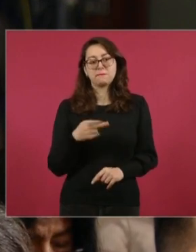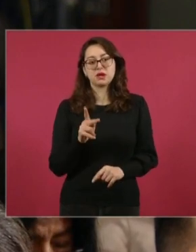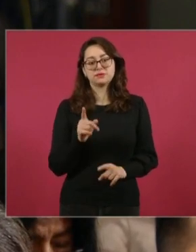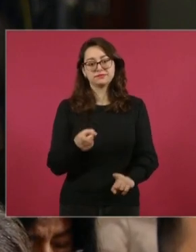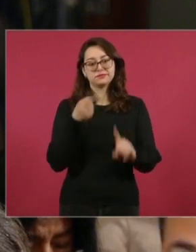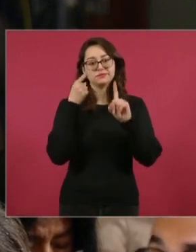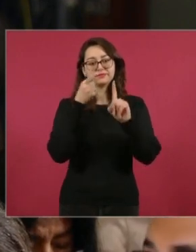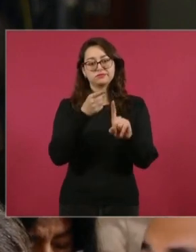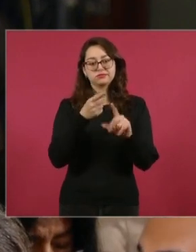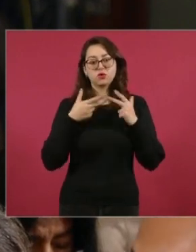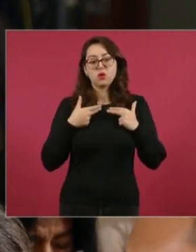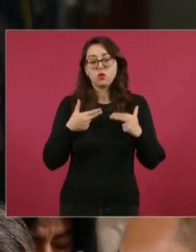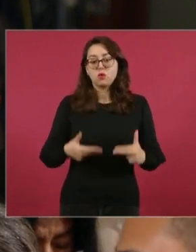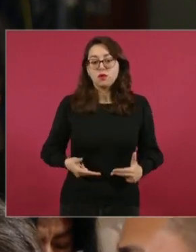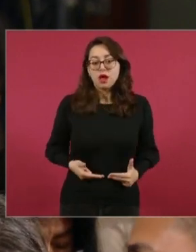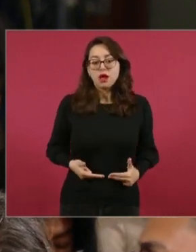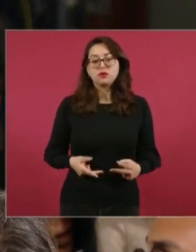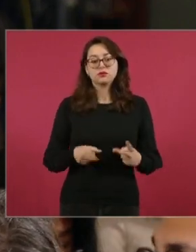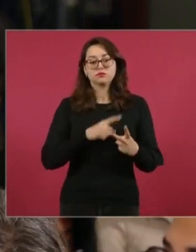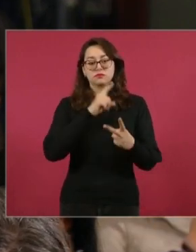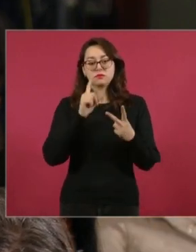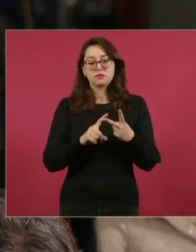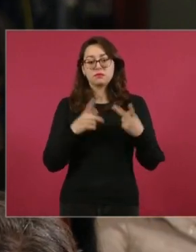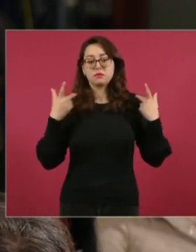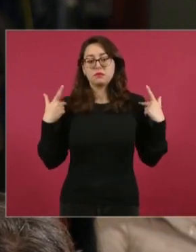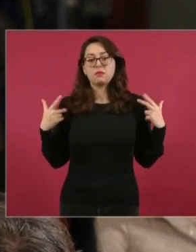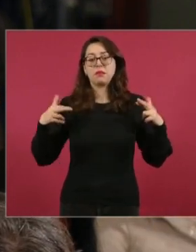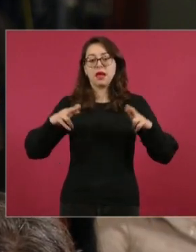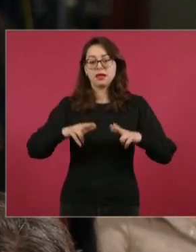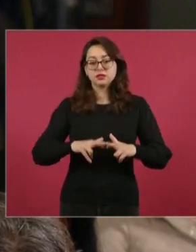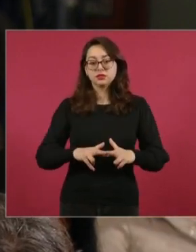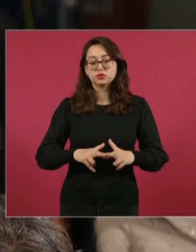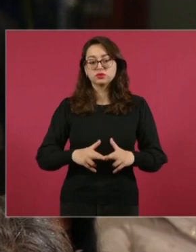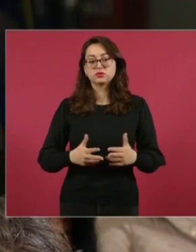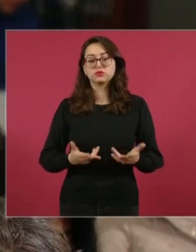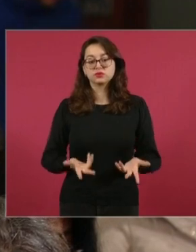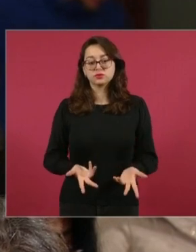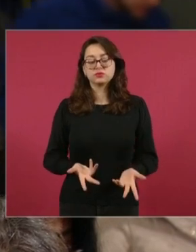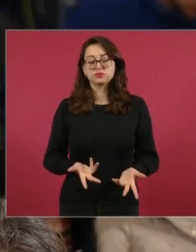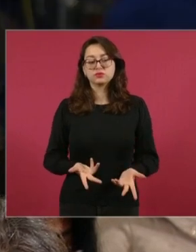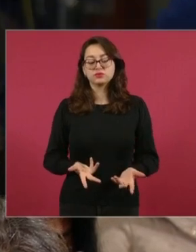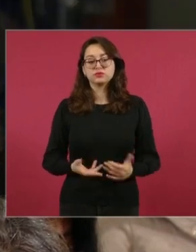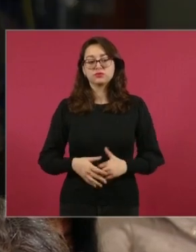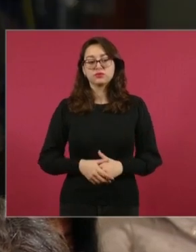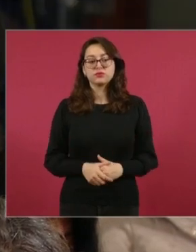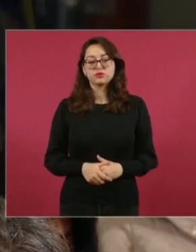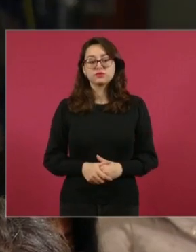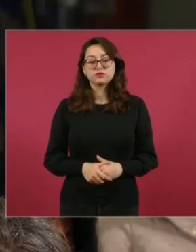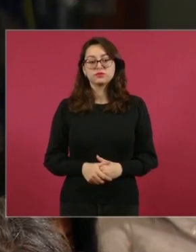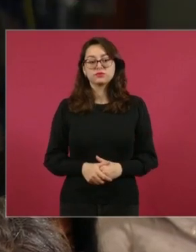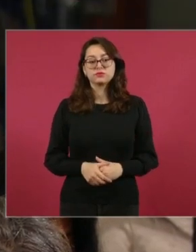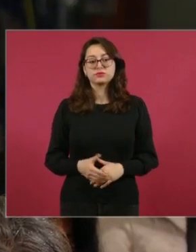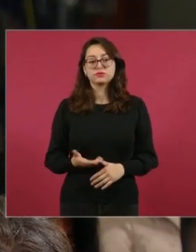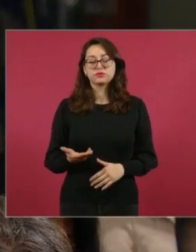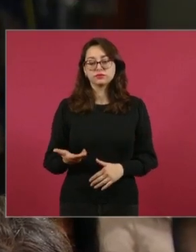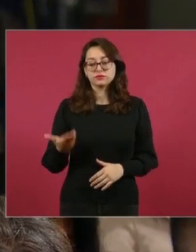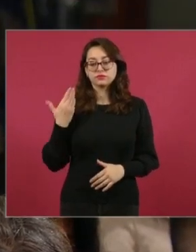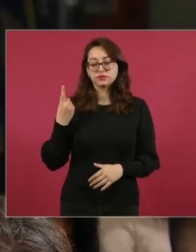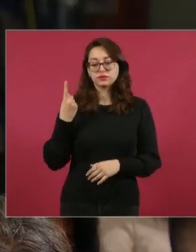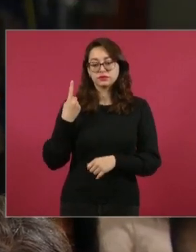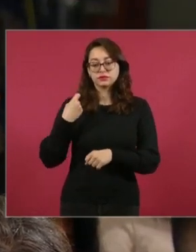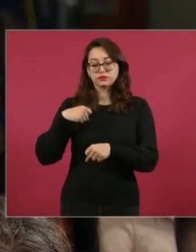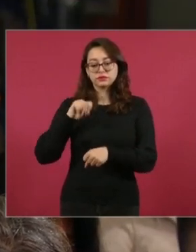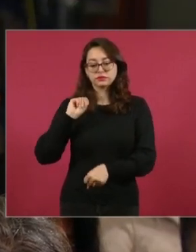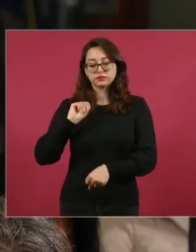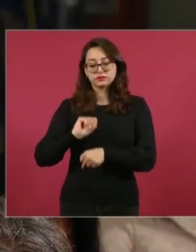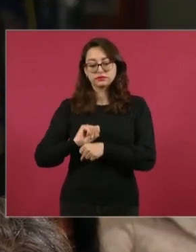con lo que usted decía la semana pasada. Y de antemano, muchas gracias, me quedé, me quedé para esta atención que nos está dando a